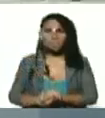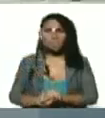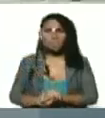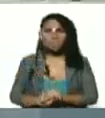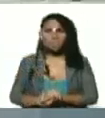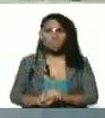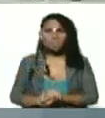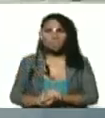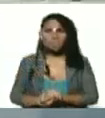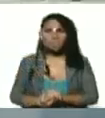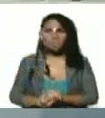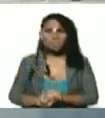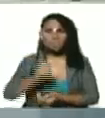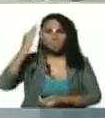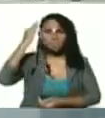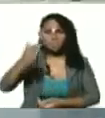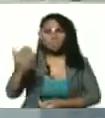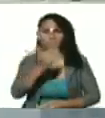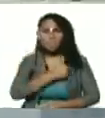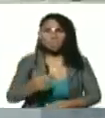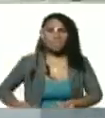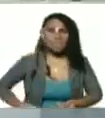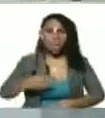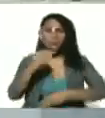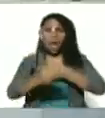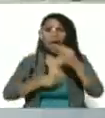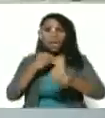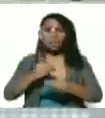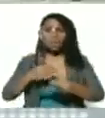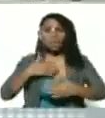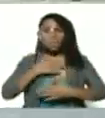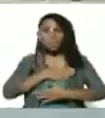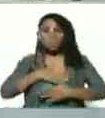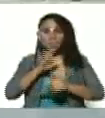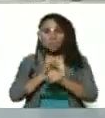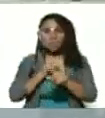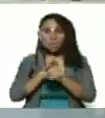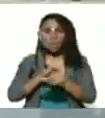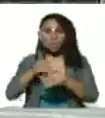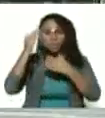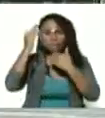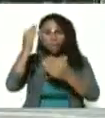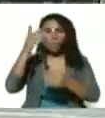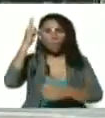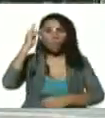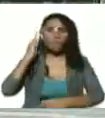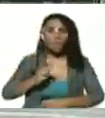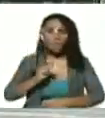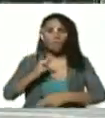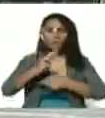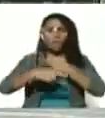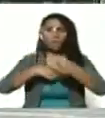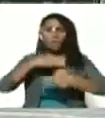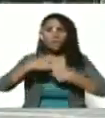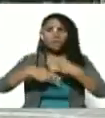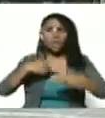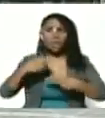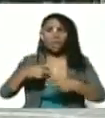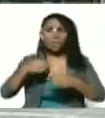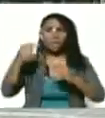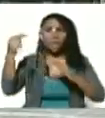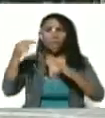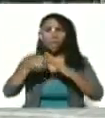comandante presidente reciba un afectuoso saludo bolivariano revolucionario y